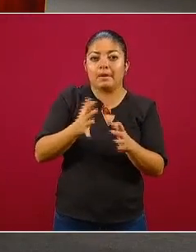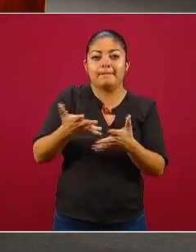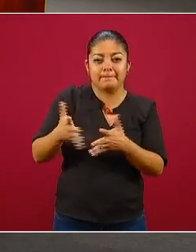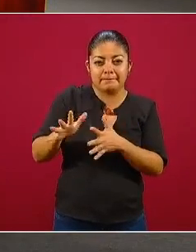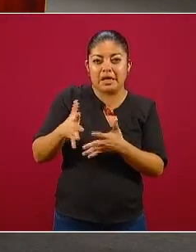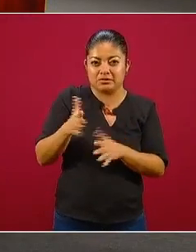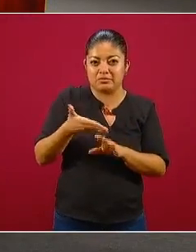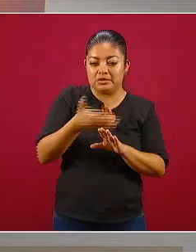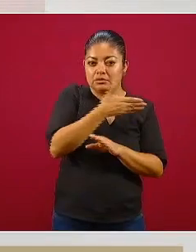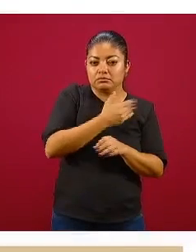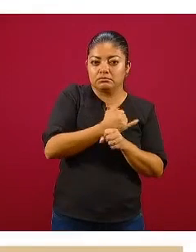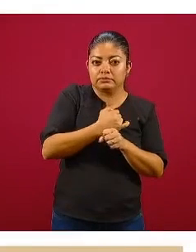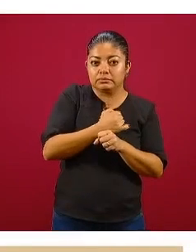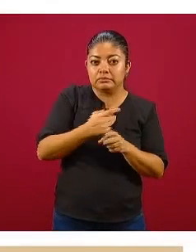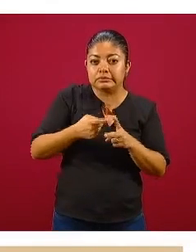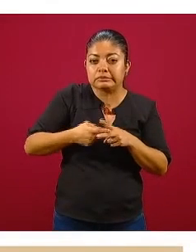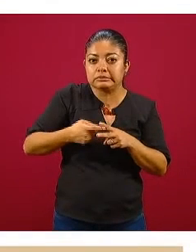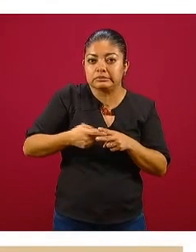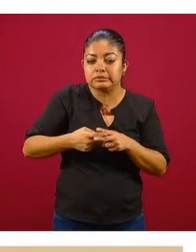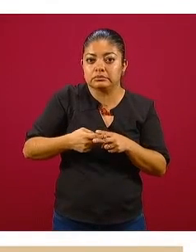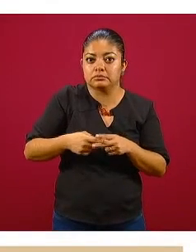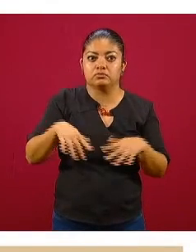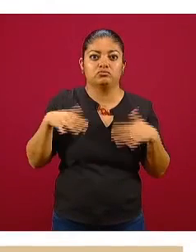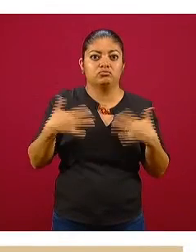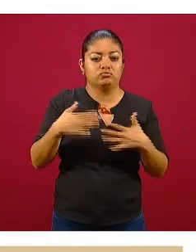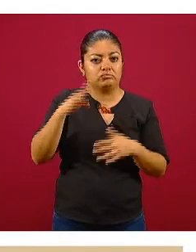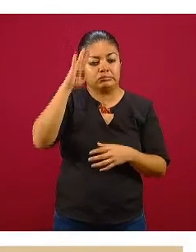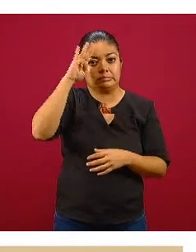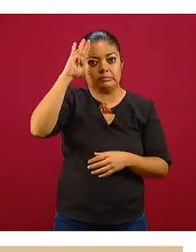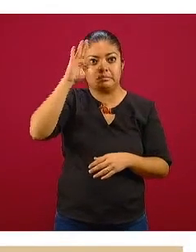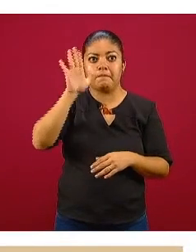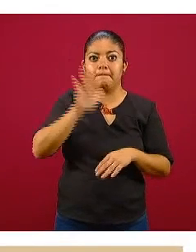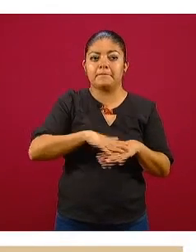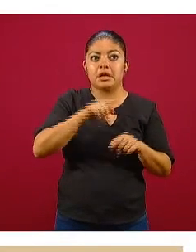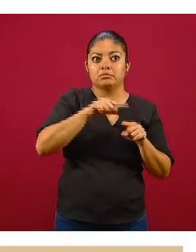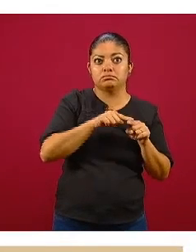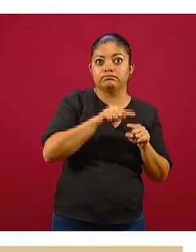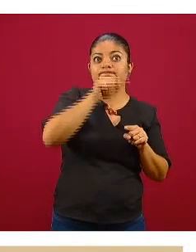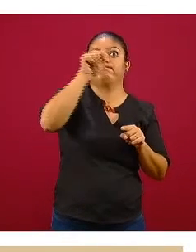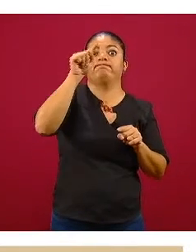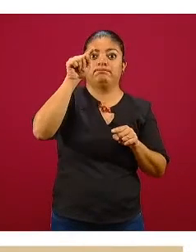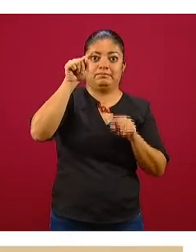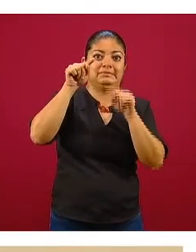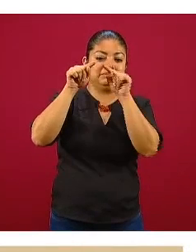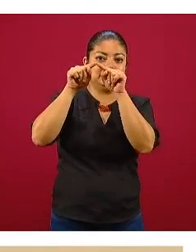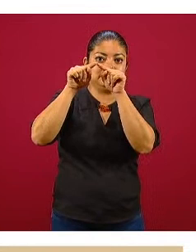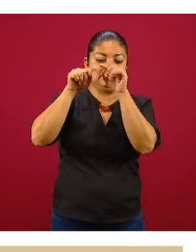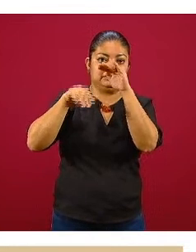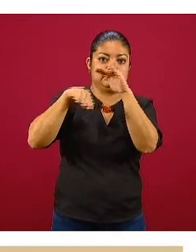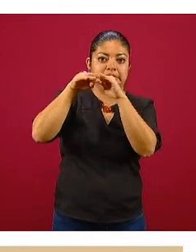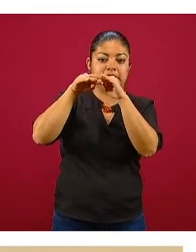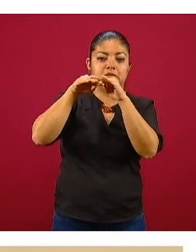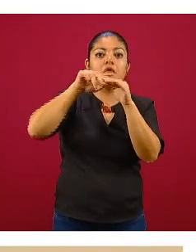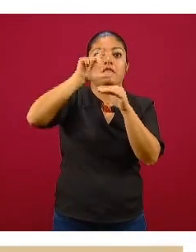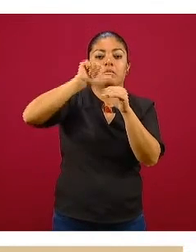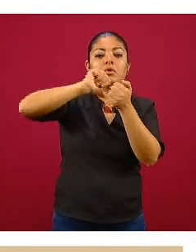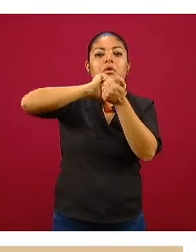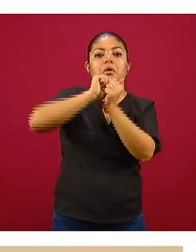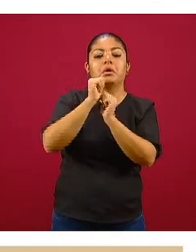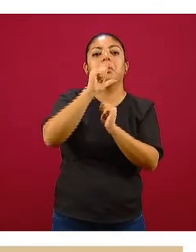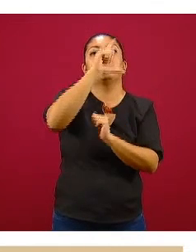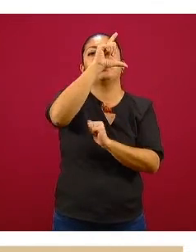8 de mayo ocurriría el punto máximo de la curva, posterior a él empezaríamos a tener un descenso progresivo.